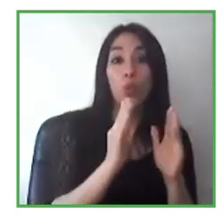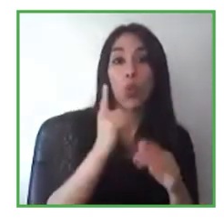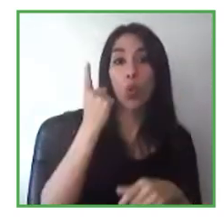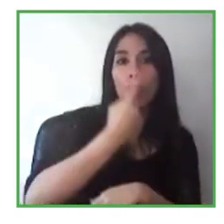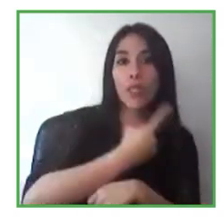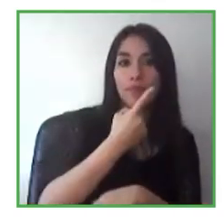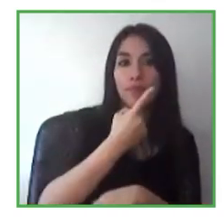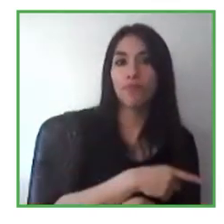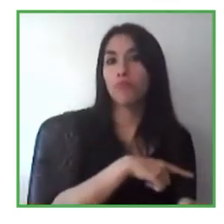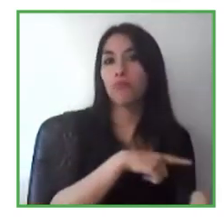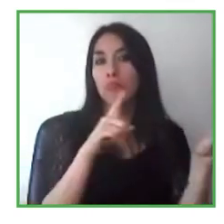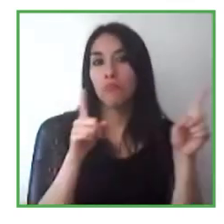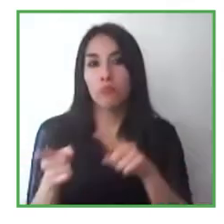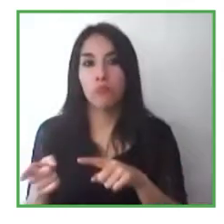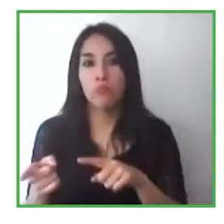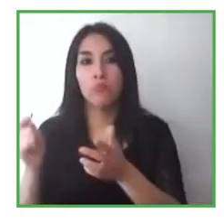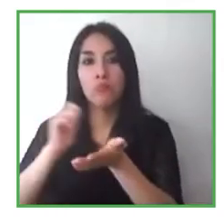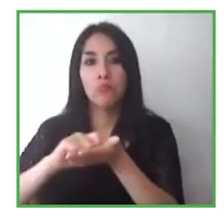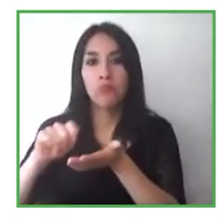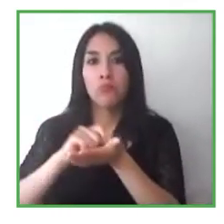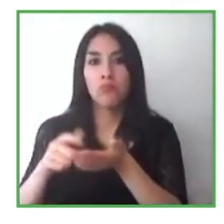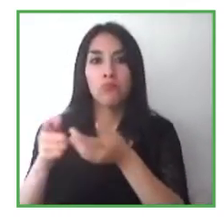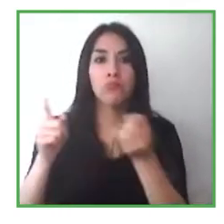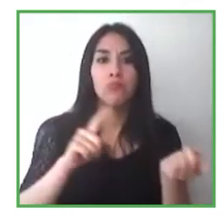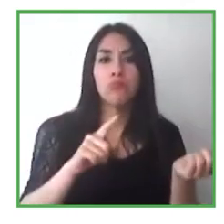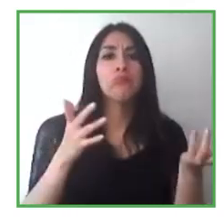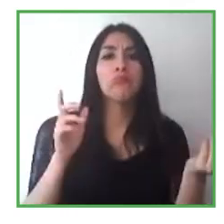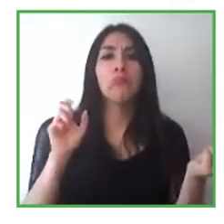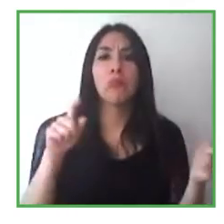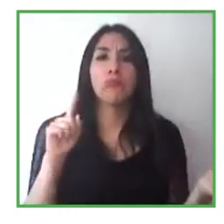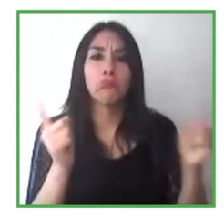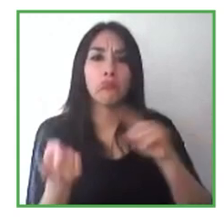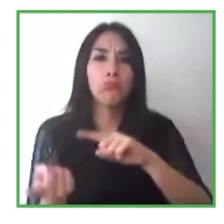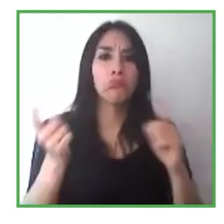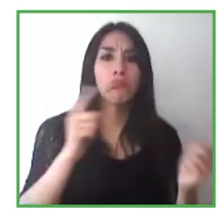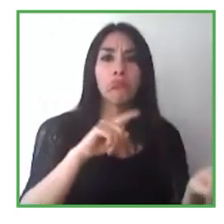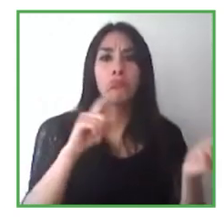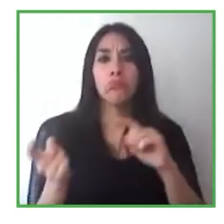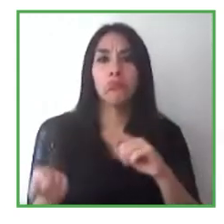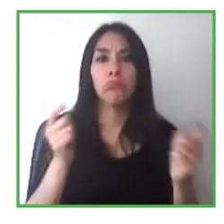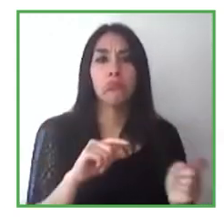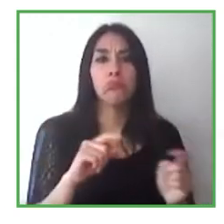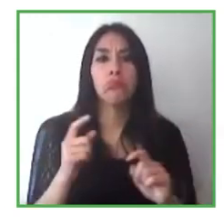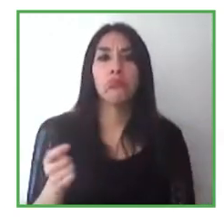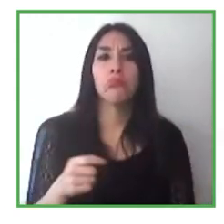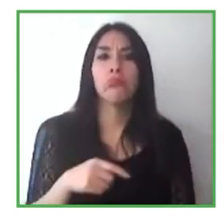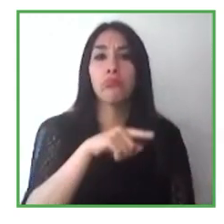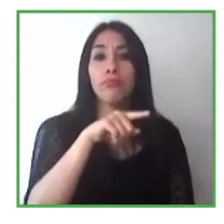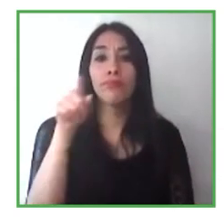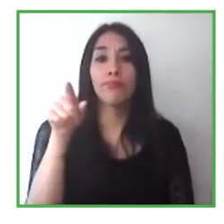Básicamente, a adoptar un enfoque más bien similar, un modelo híbrido de ahora en el futuro, en adelante.